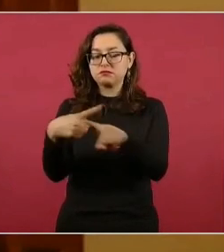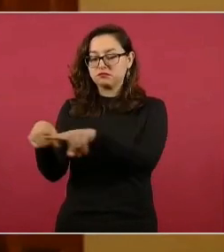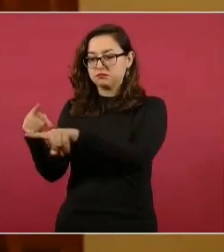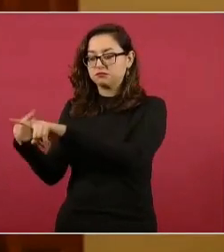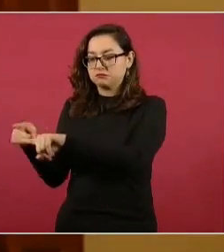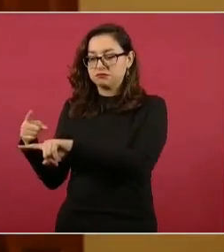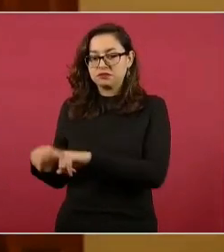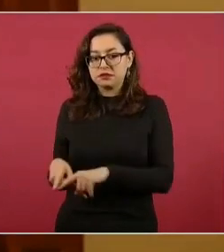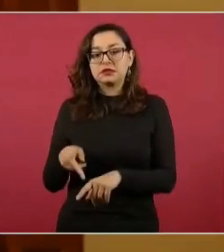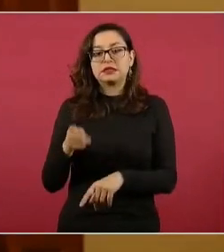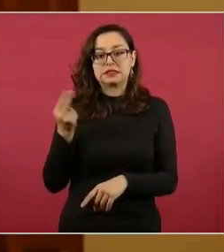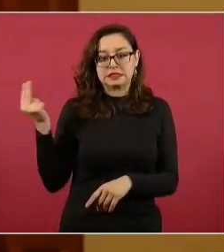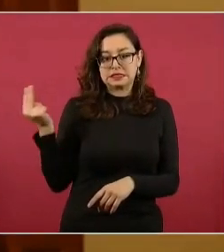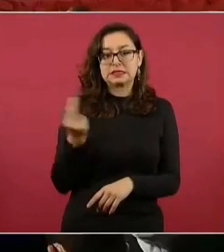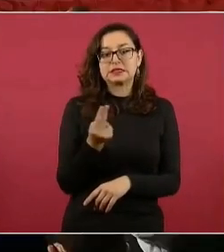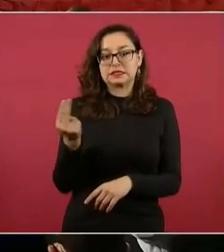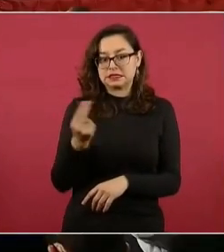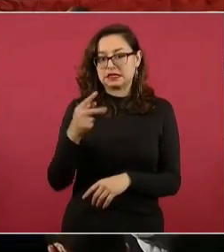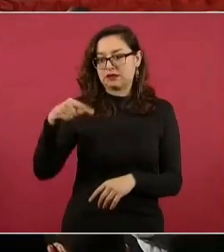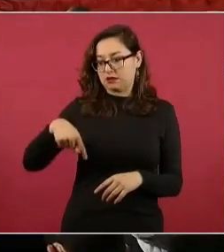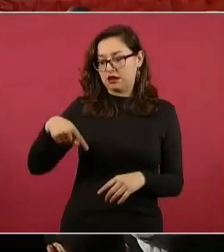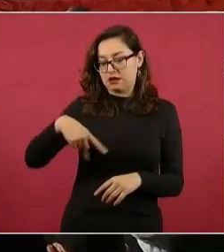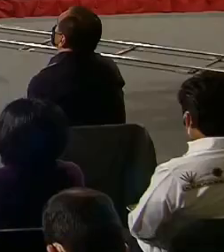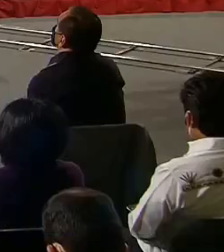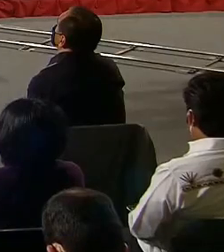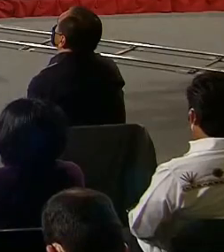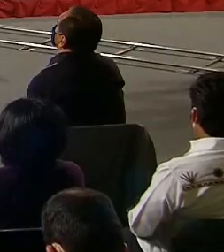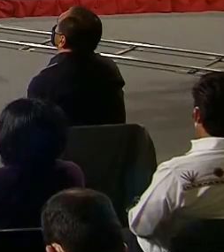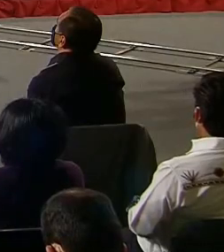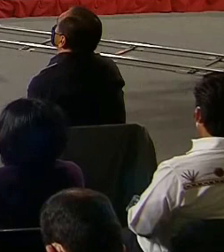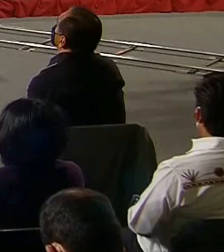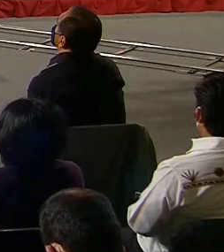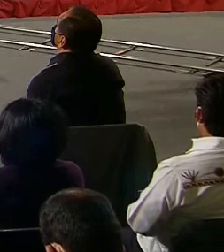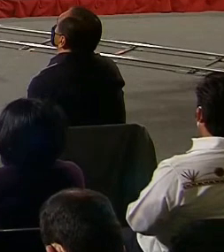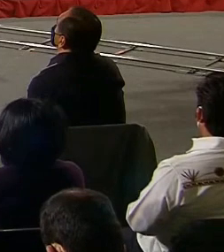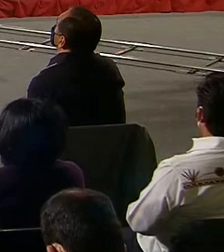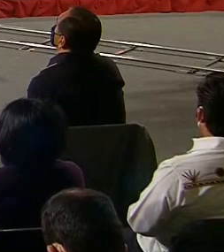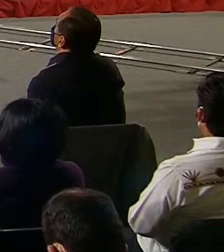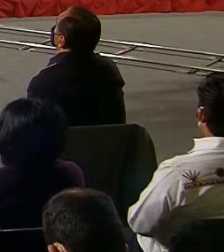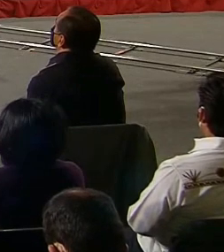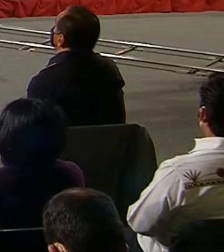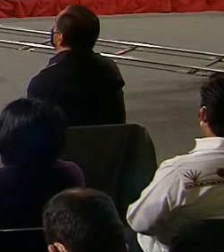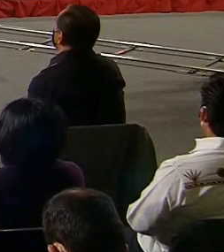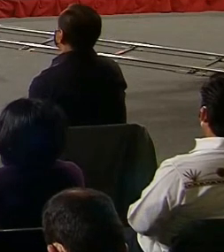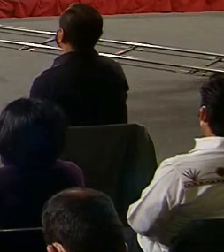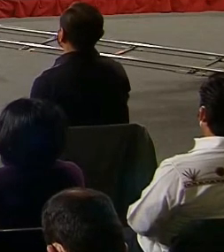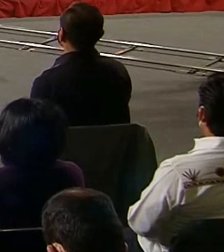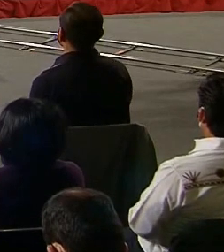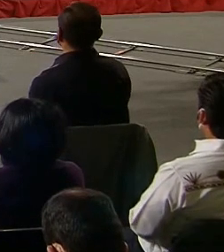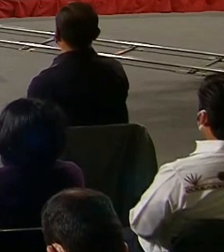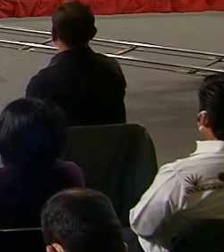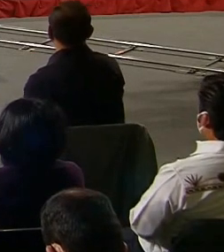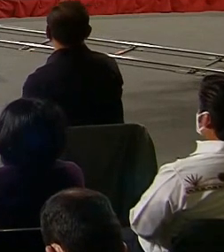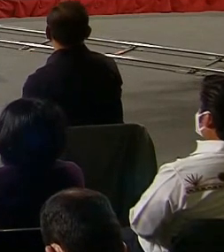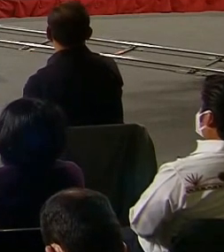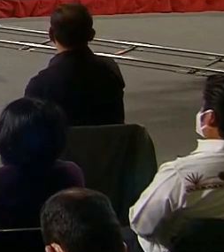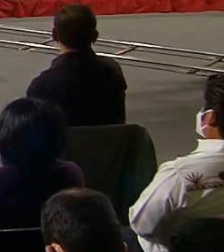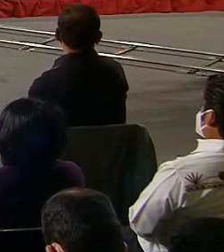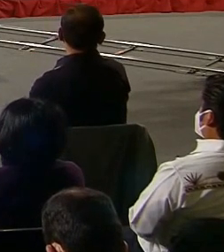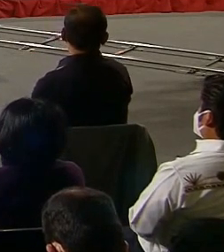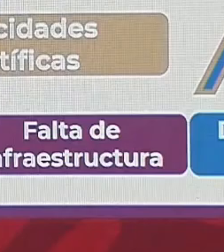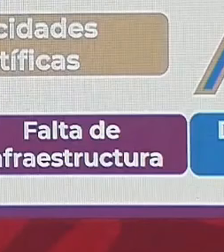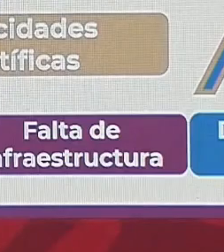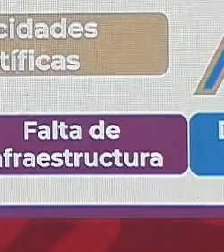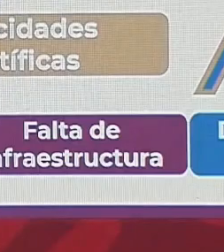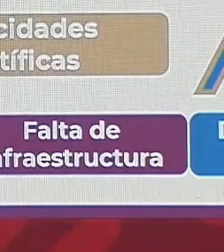adecuadas a las diferentes poblaciones de mexicanas y mexicanos y además ir actualizando estas vacunas, puesto que